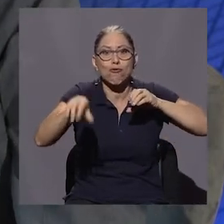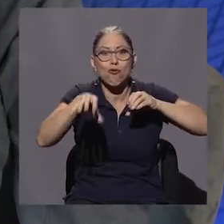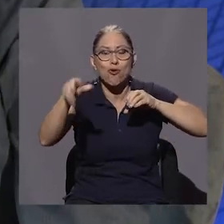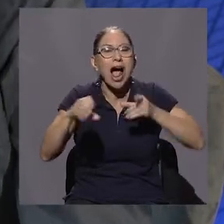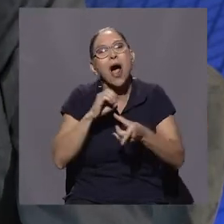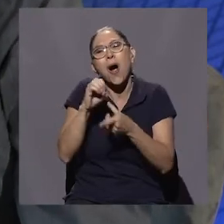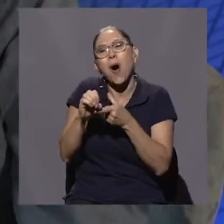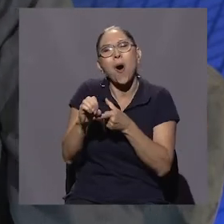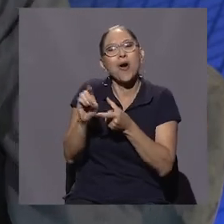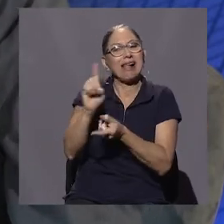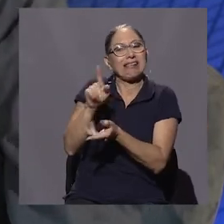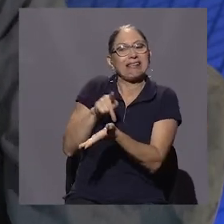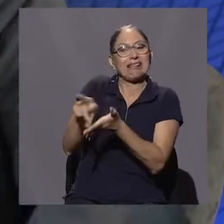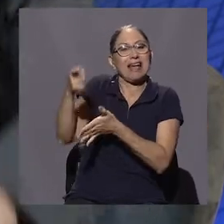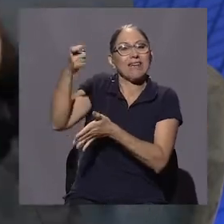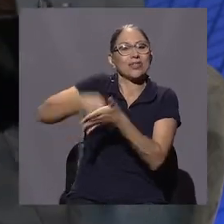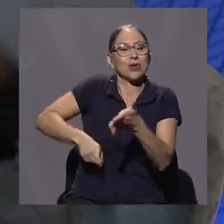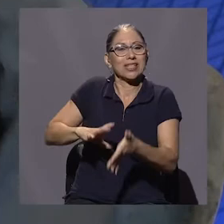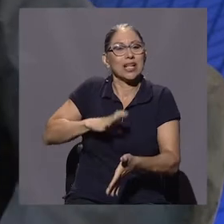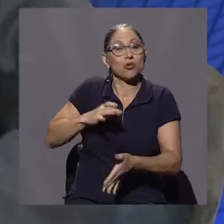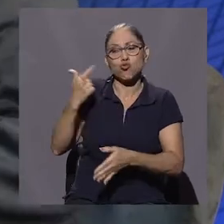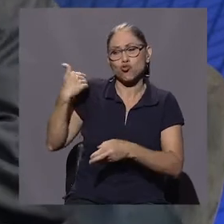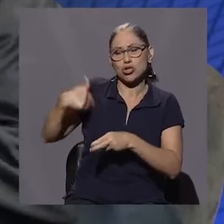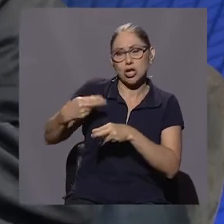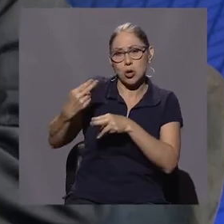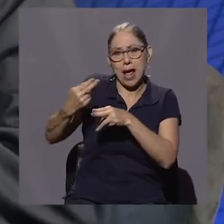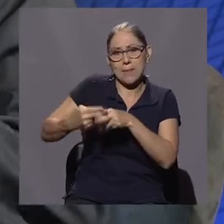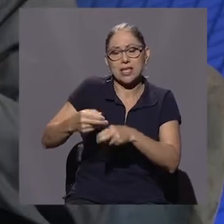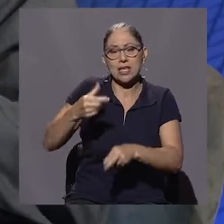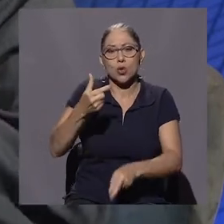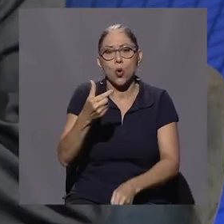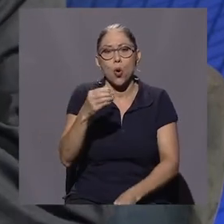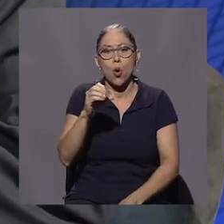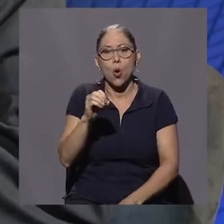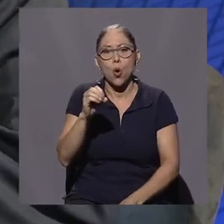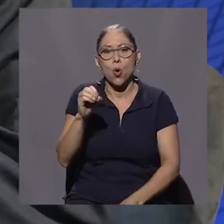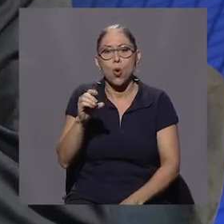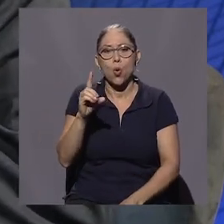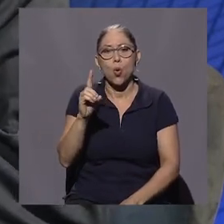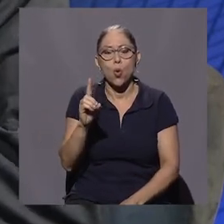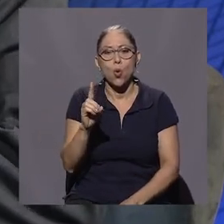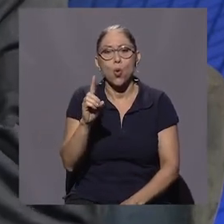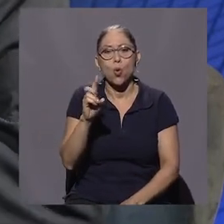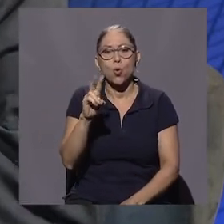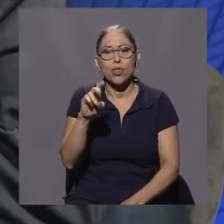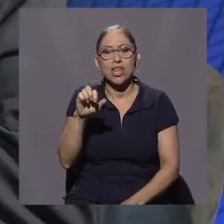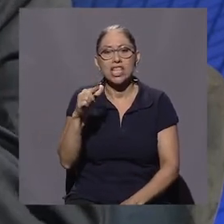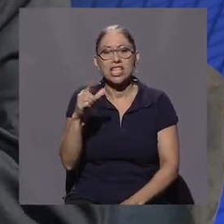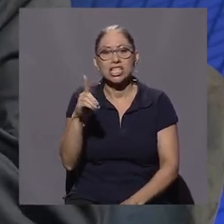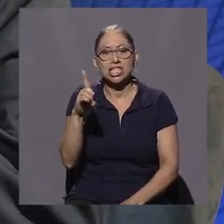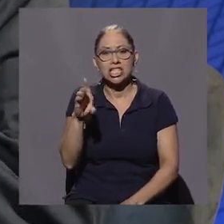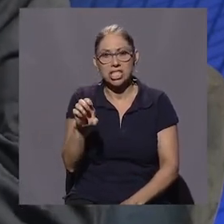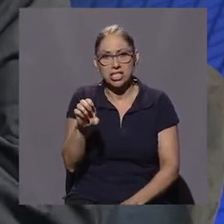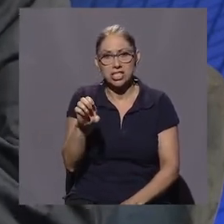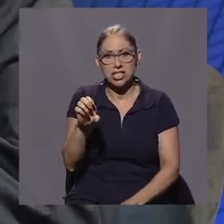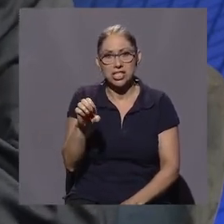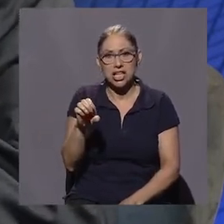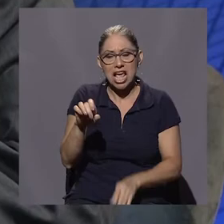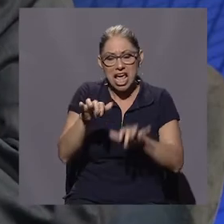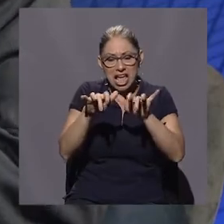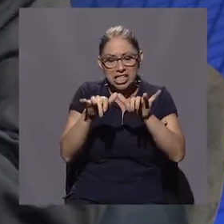Un señor, Peugeot Woodridge, se preguntó un día en un artículo en La Nación que dónde estaba la fuga.